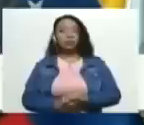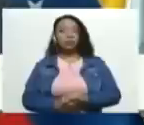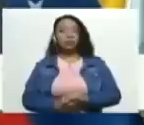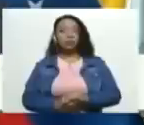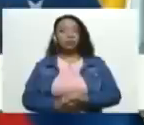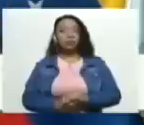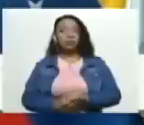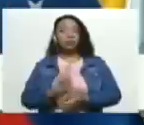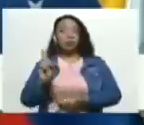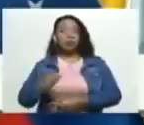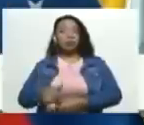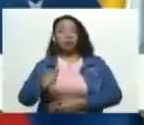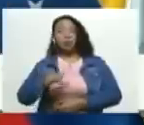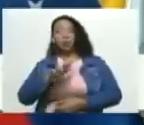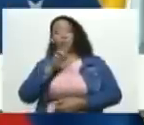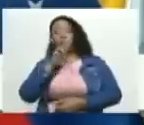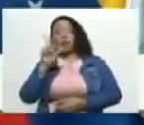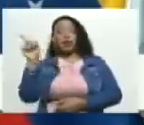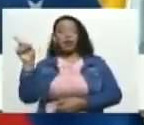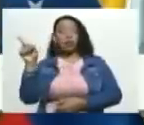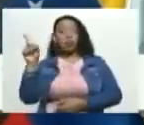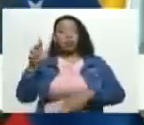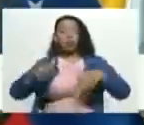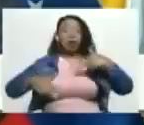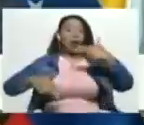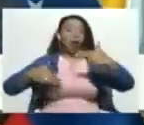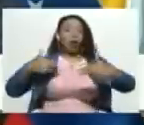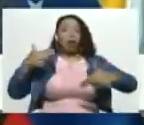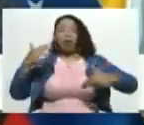insólito estos delincuentes